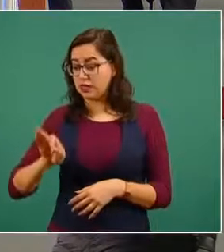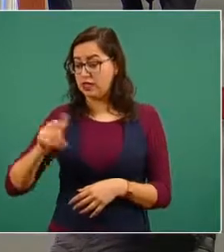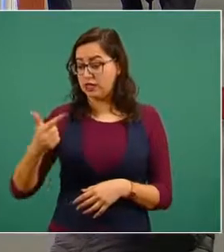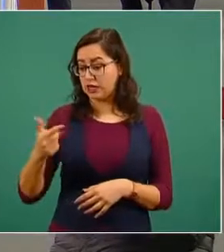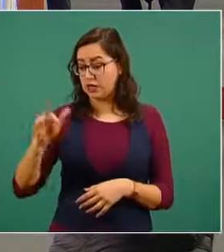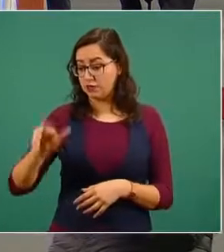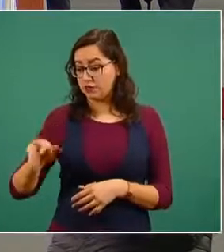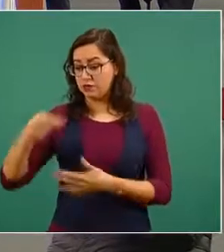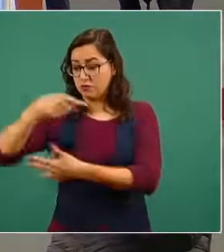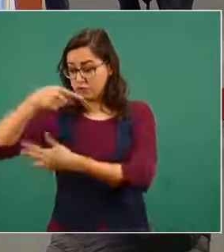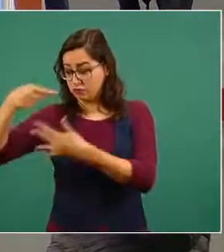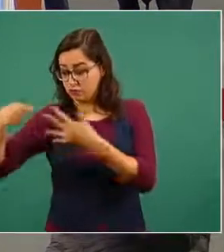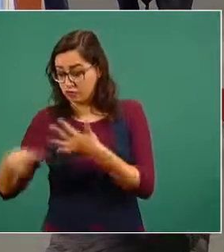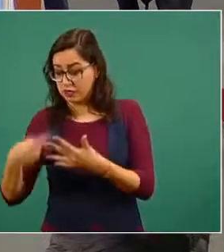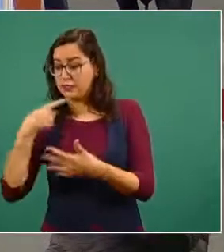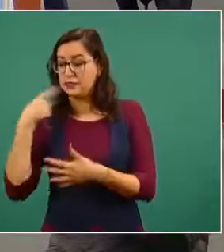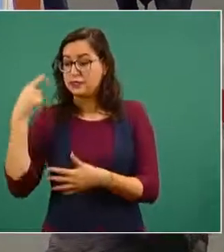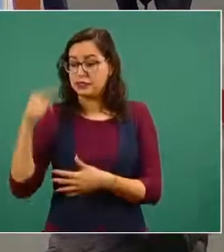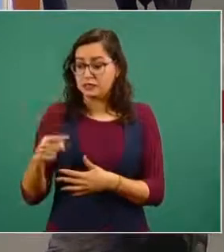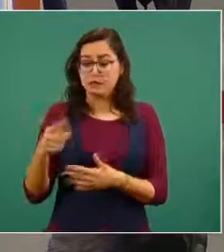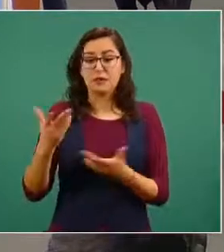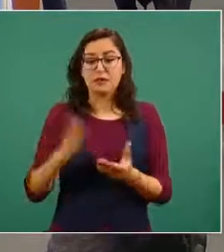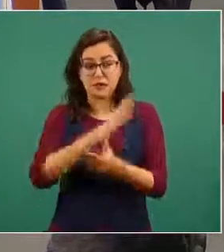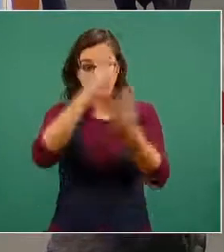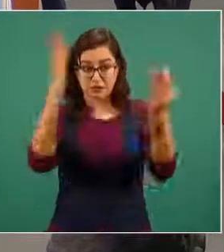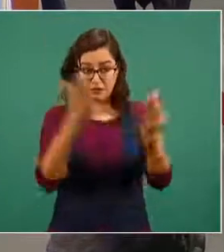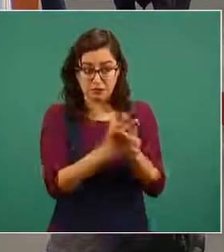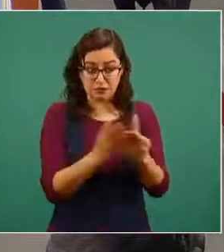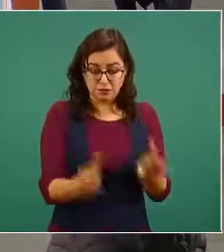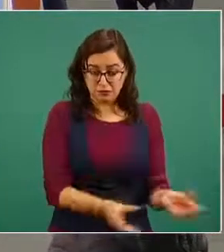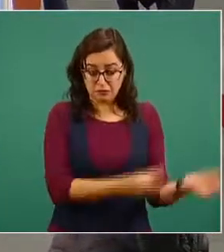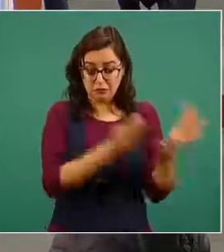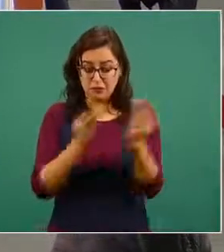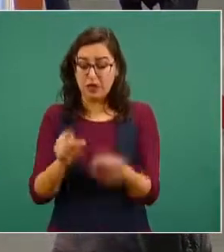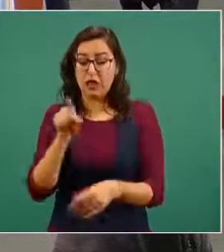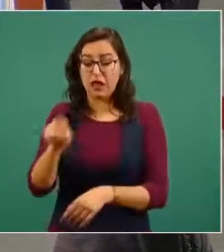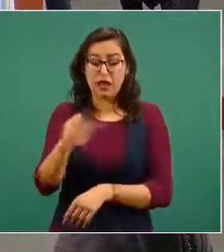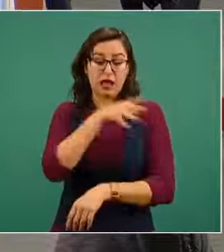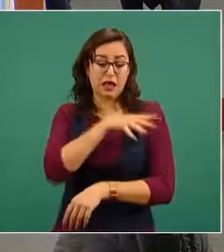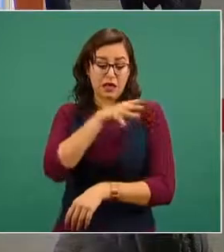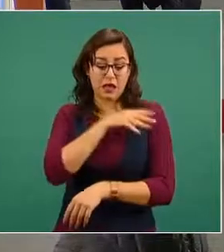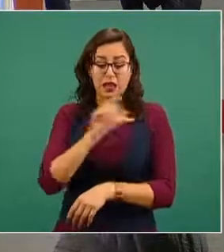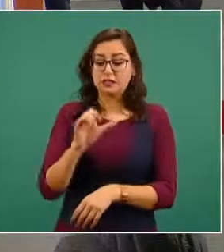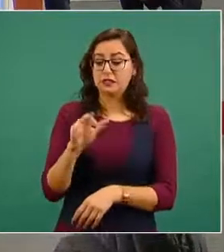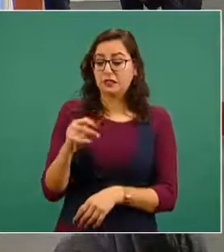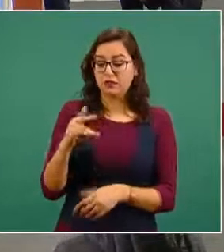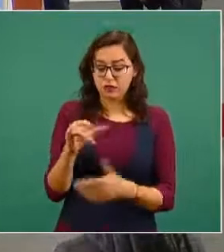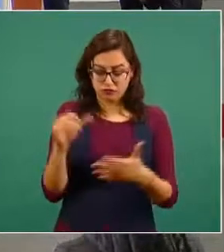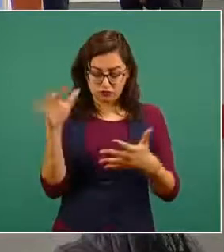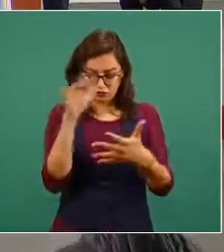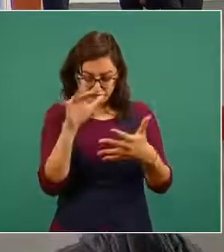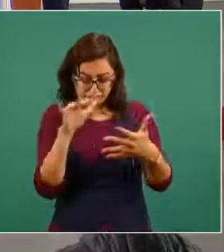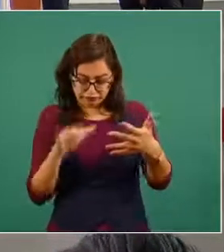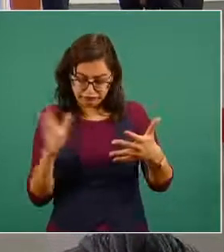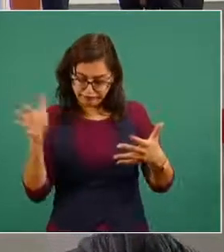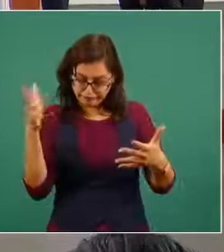acceso a todo el expediente como corresponde a esa fase procesal.